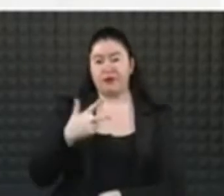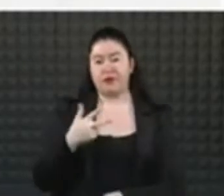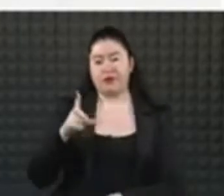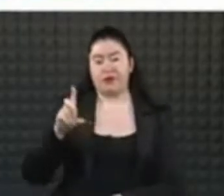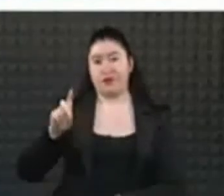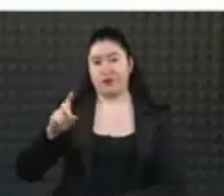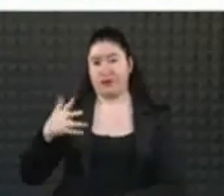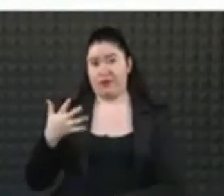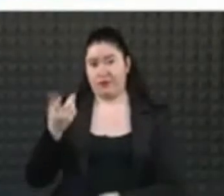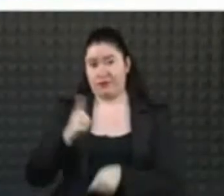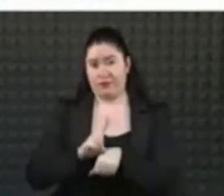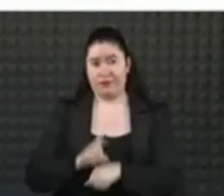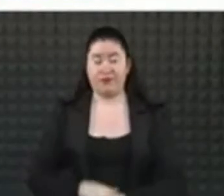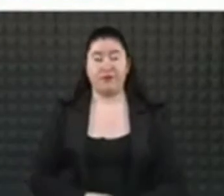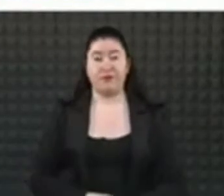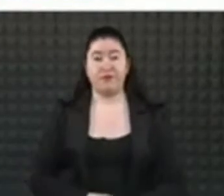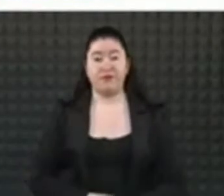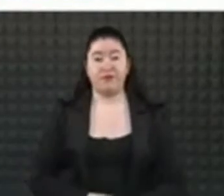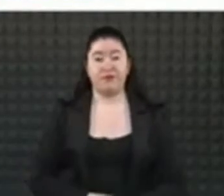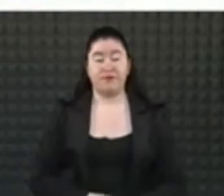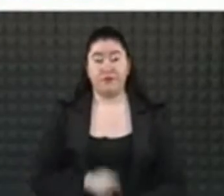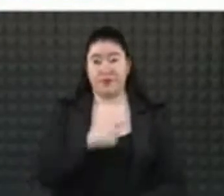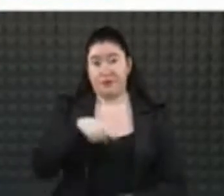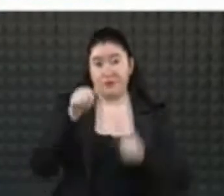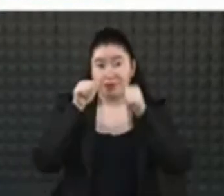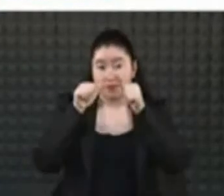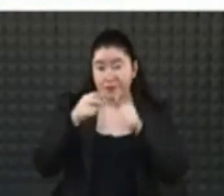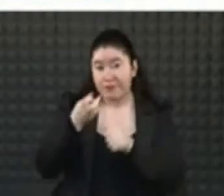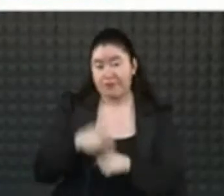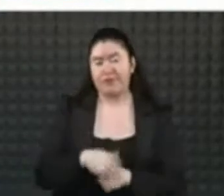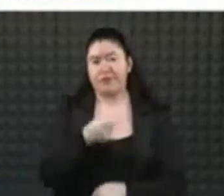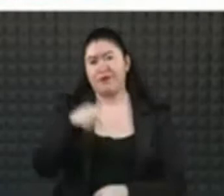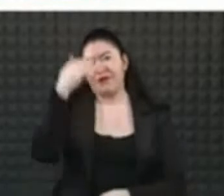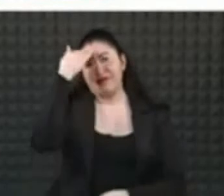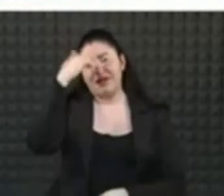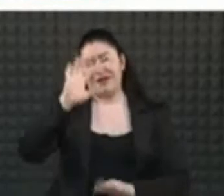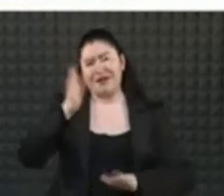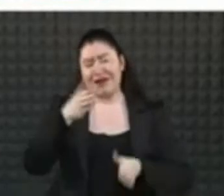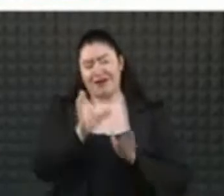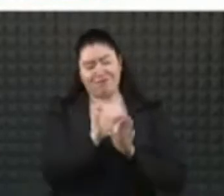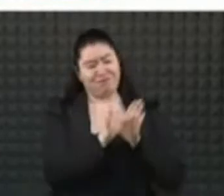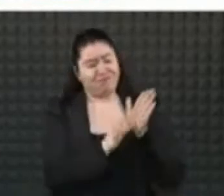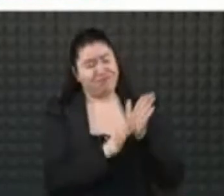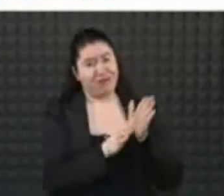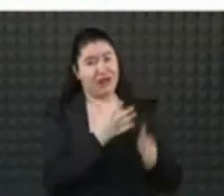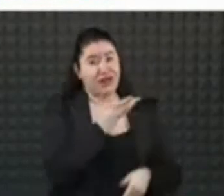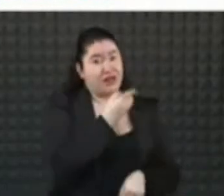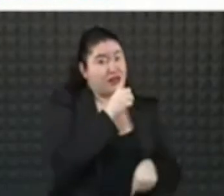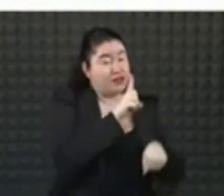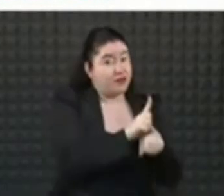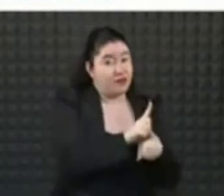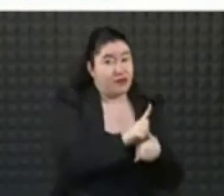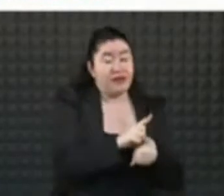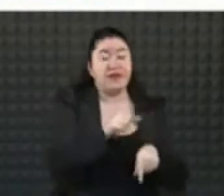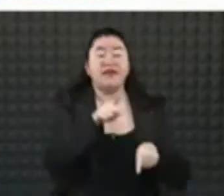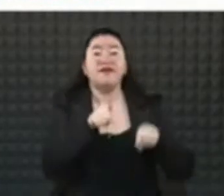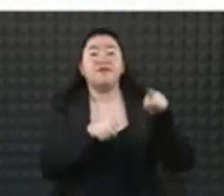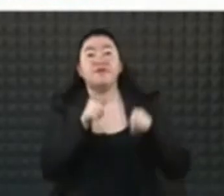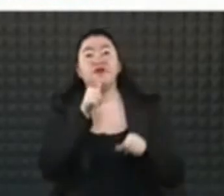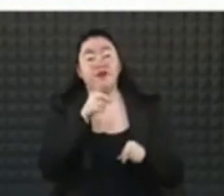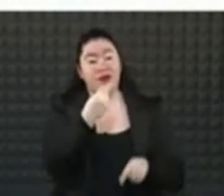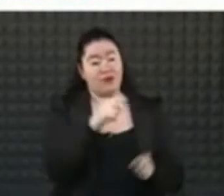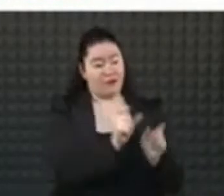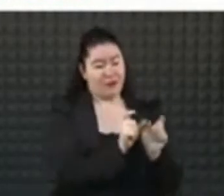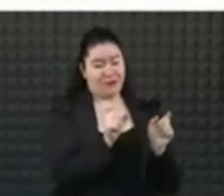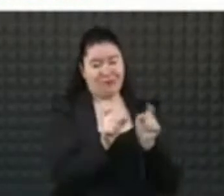fechas. Siguiente. El calendario es el siguiente, es como ya lo conocen, cinco días de acuerdo a la primera letra del apellido, empezando con A,